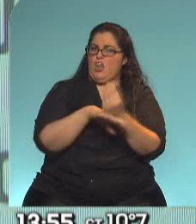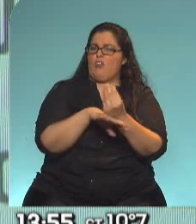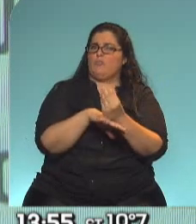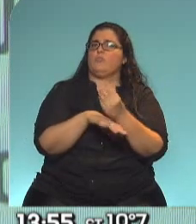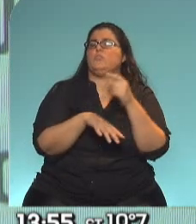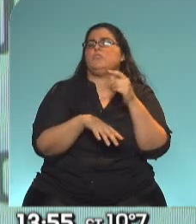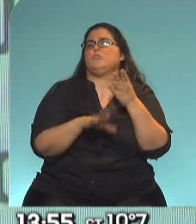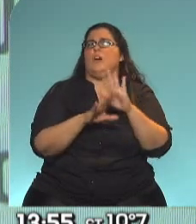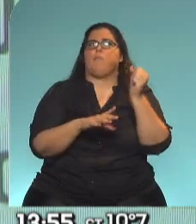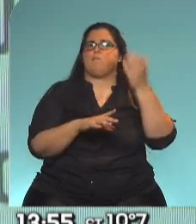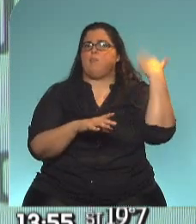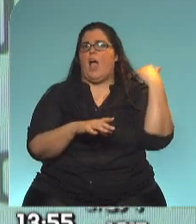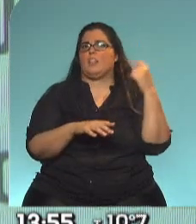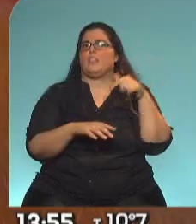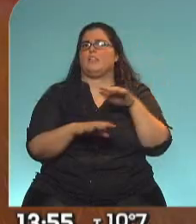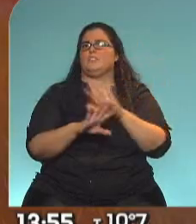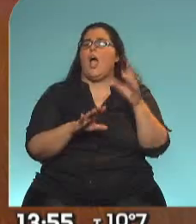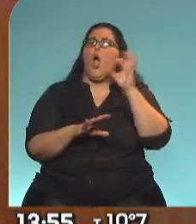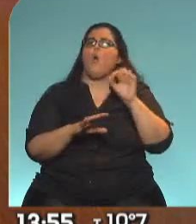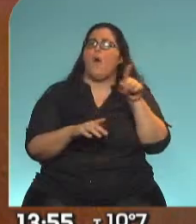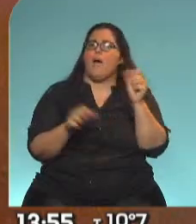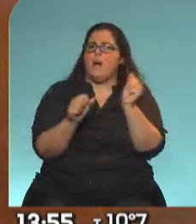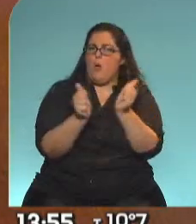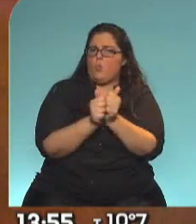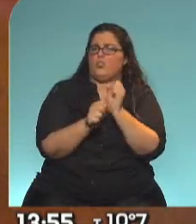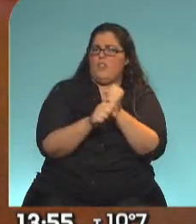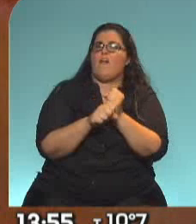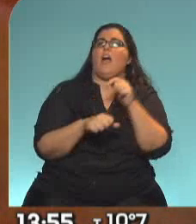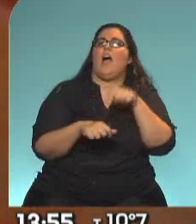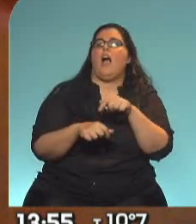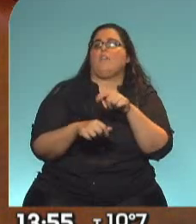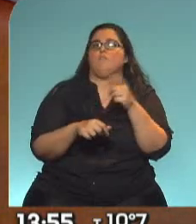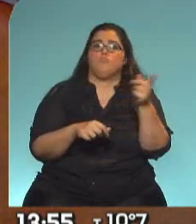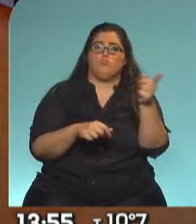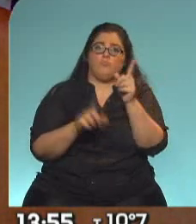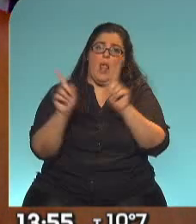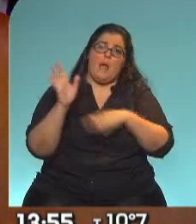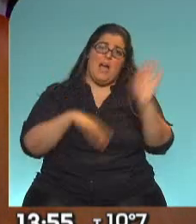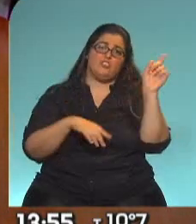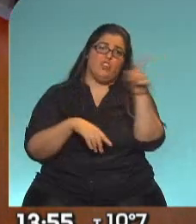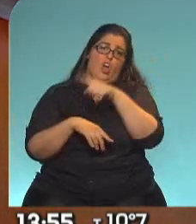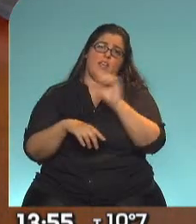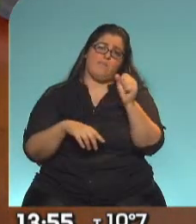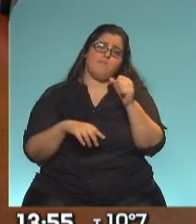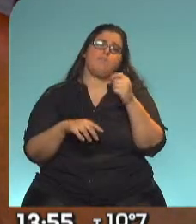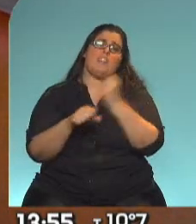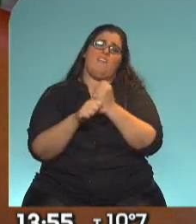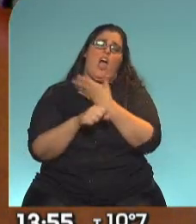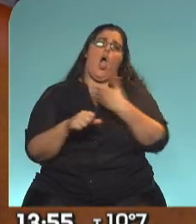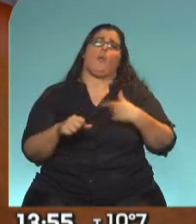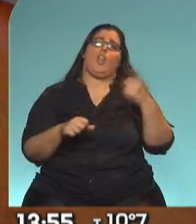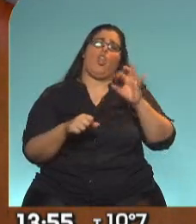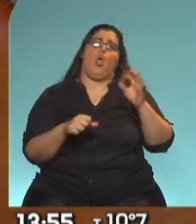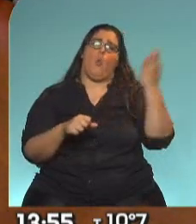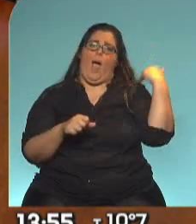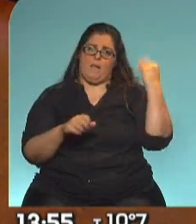decir, número dos en este área durante el gobierno de Obama, cosa que pasa con varios de los funcionarios que ya desempeñaron funciones en uno u otro lugar durante